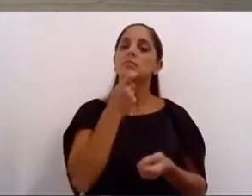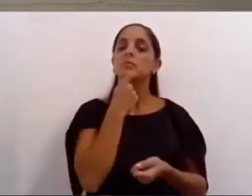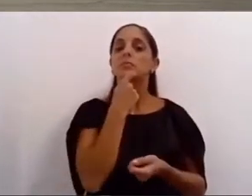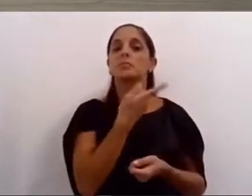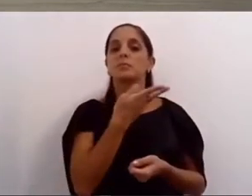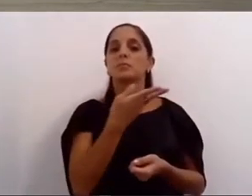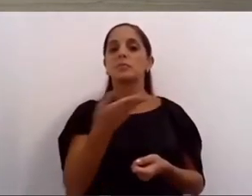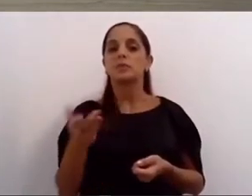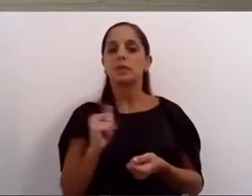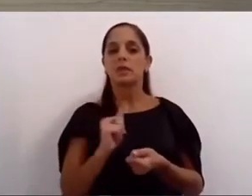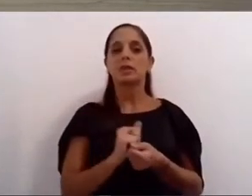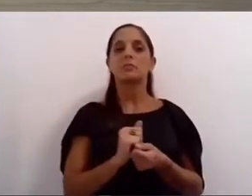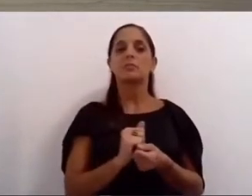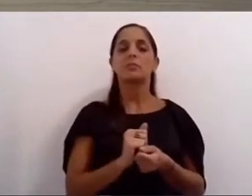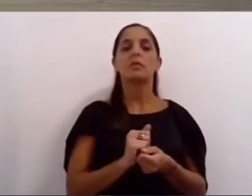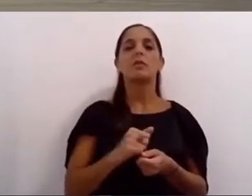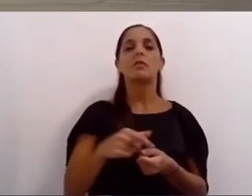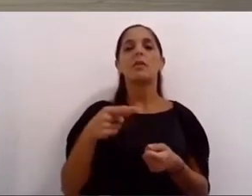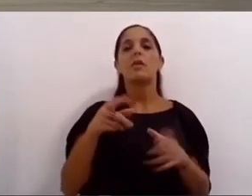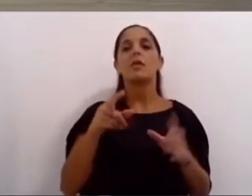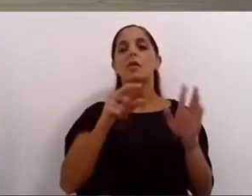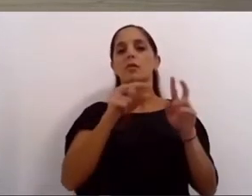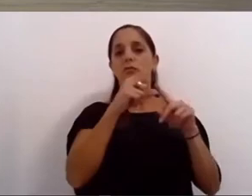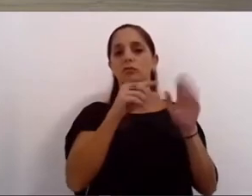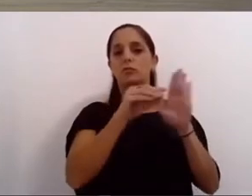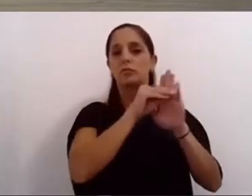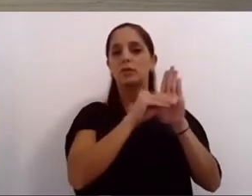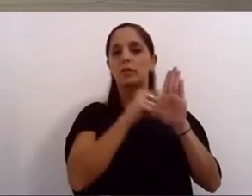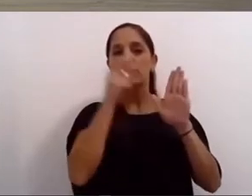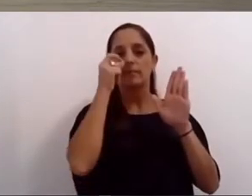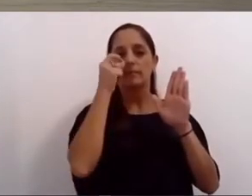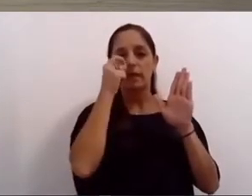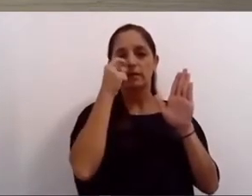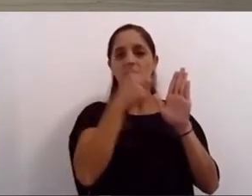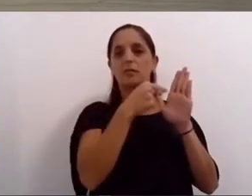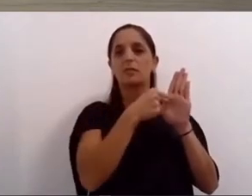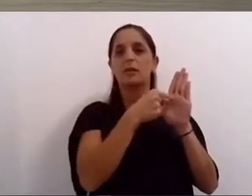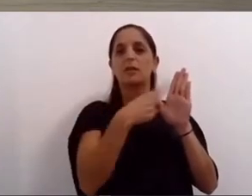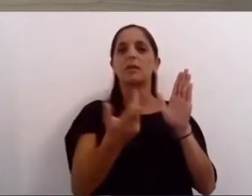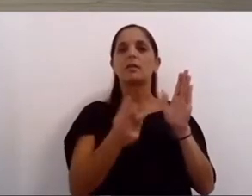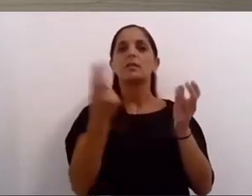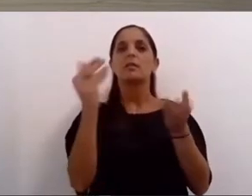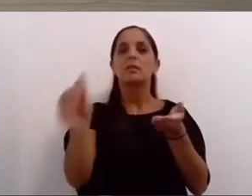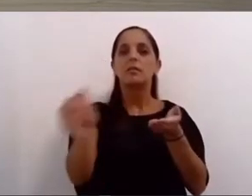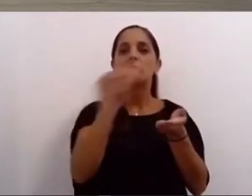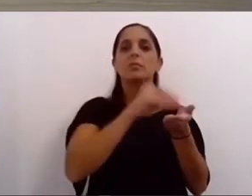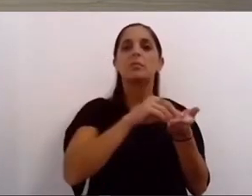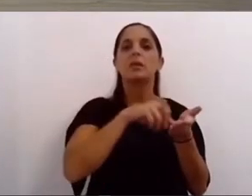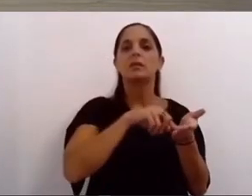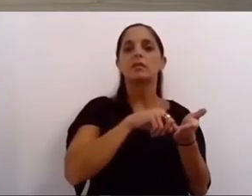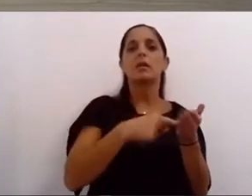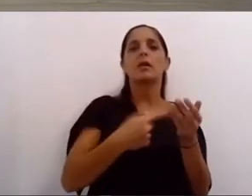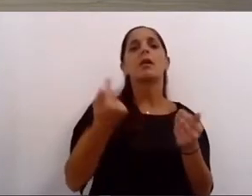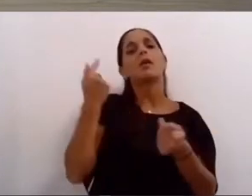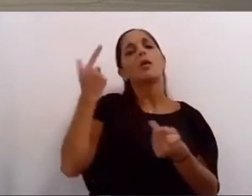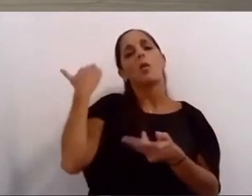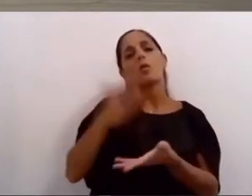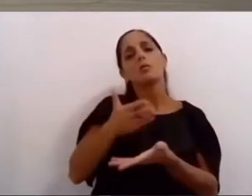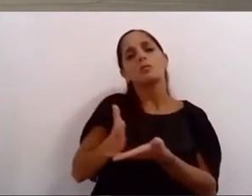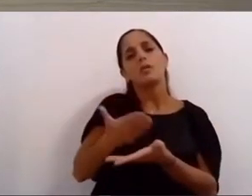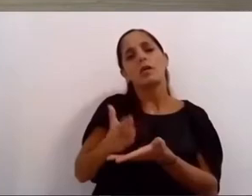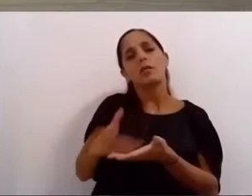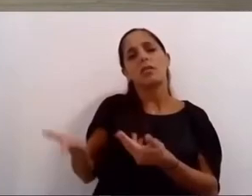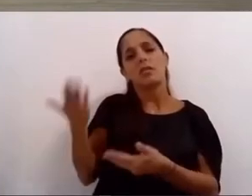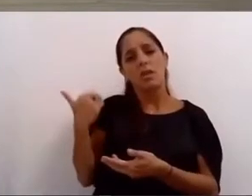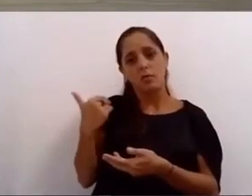cancelación Ros 2020 que con 12 misiones de 200 millones nos posibilitó honrar deudas atrasadas con muchos proveedores del